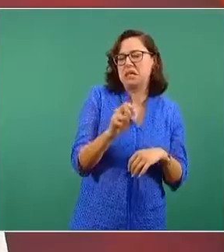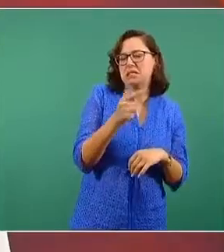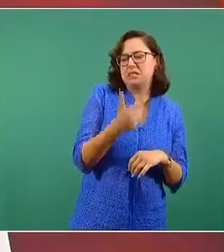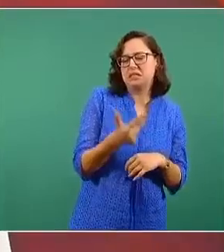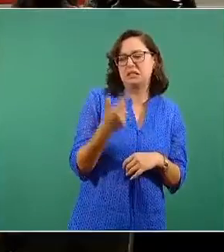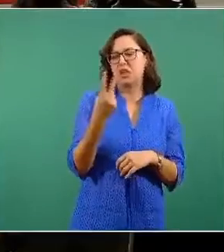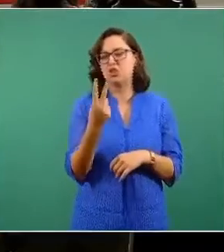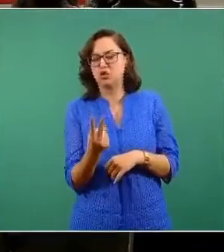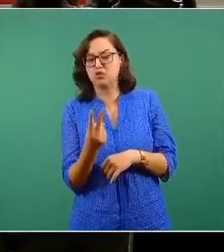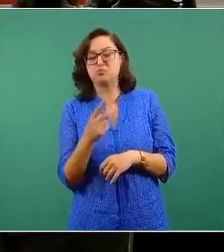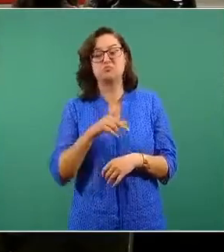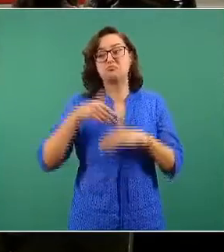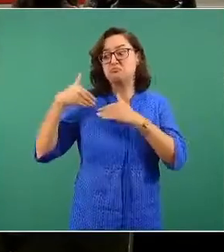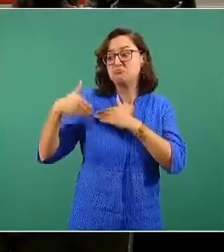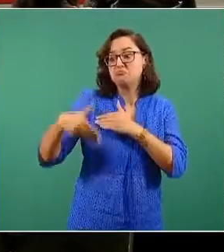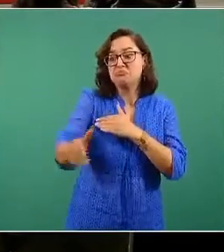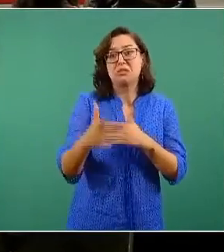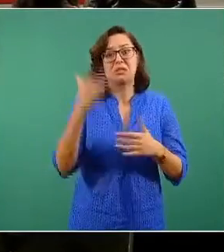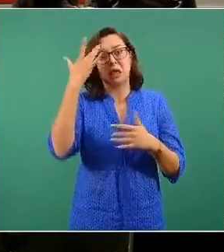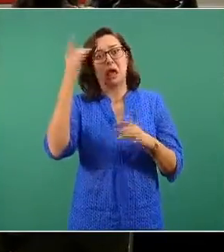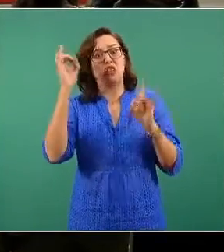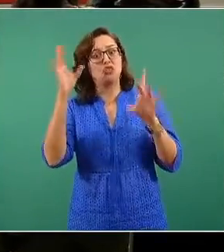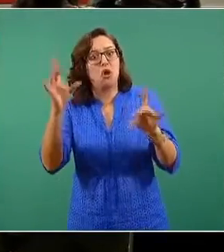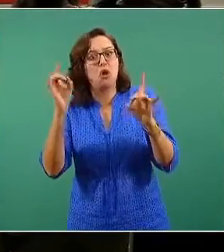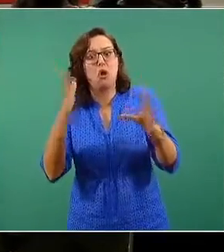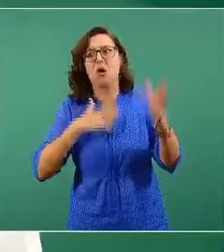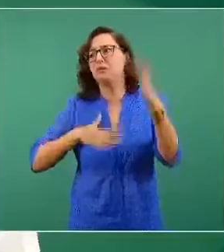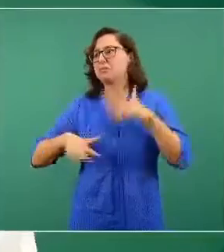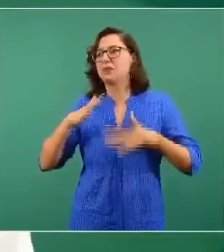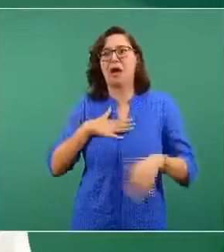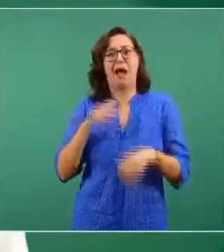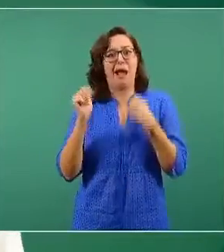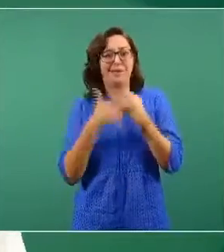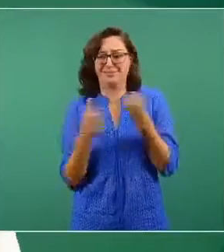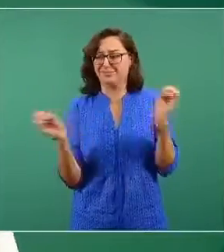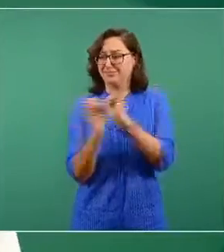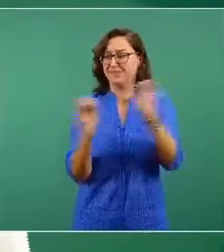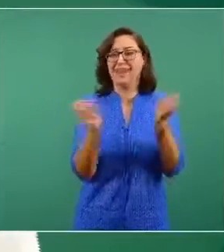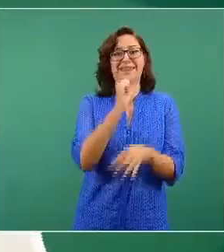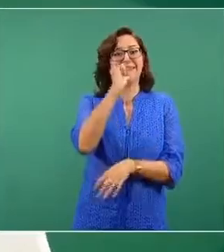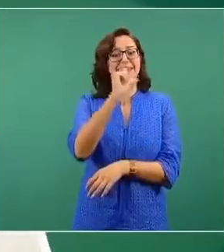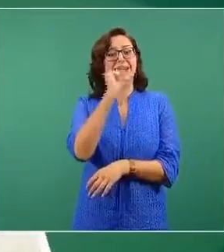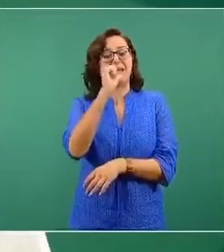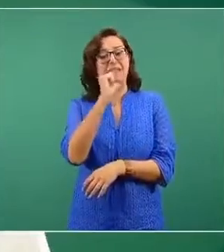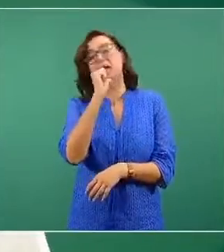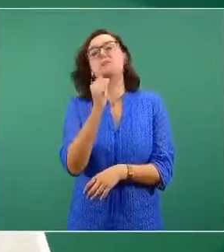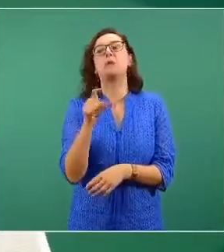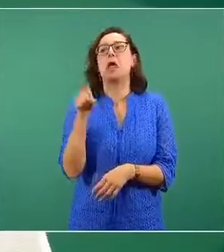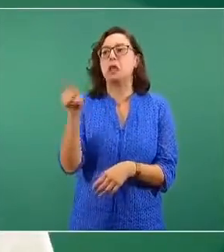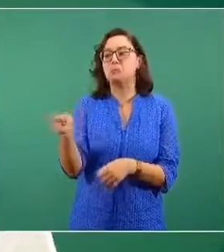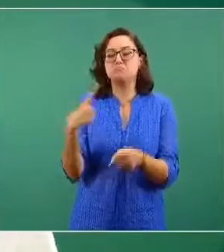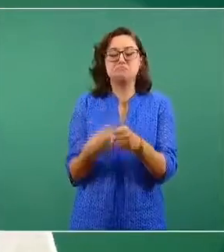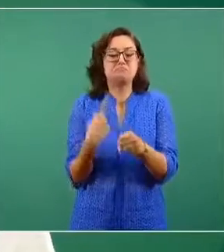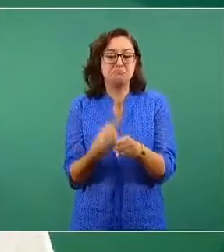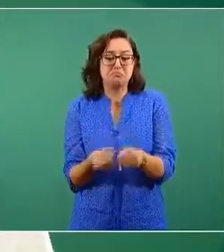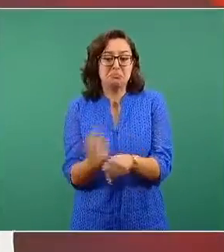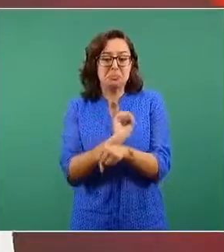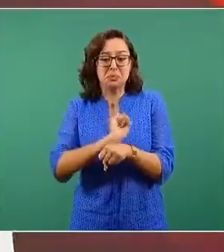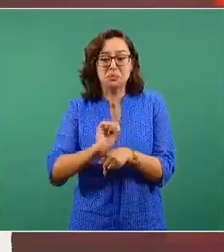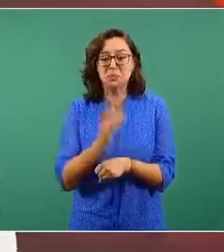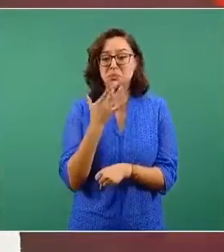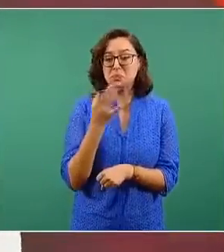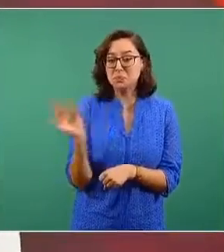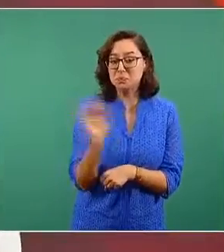día y medio, y después no ha tenido ni siquiera dolor de cabeza o fatiga. Por lo tanto, sigue en este momento con enfermedad leve, y ojalá